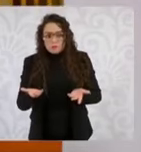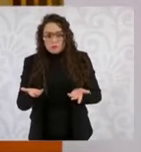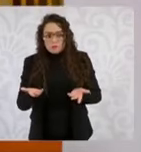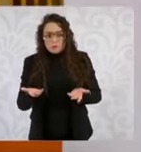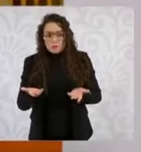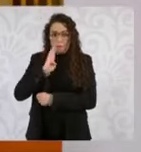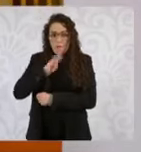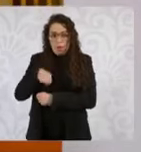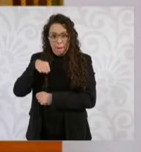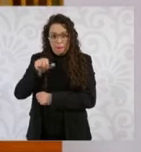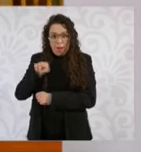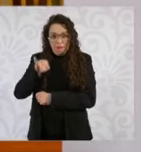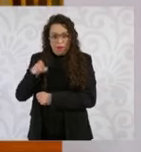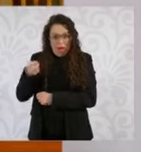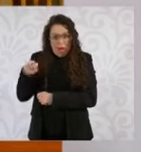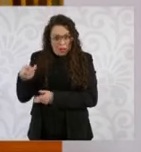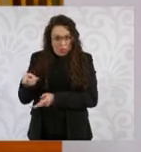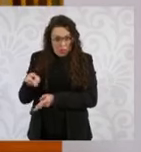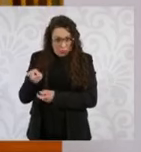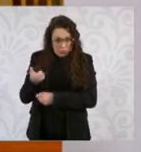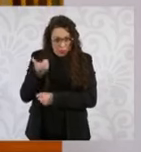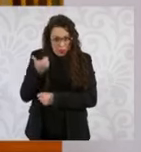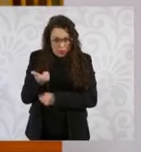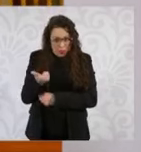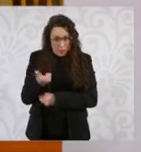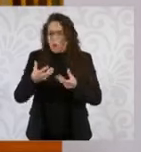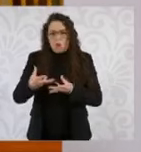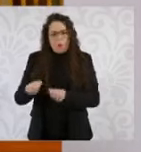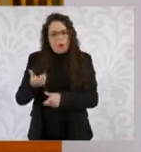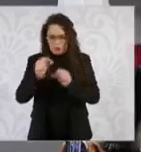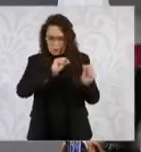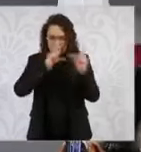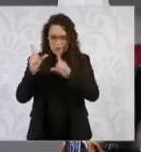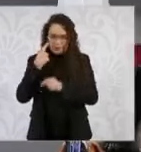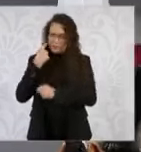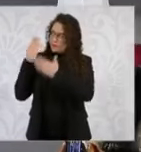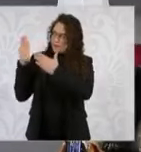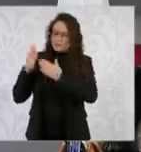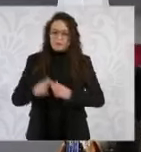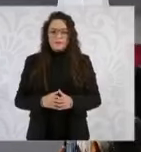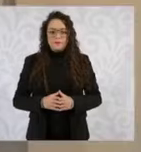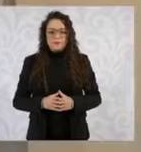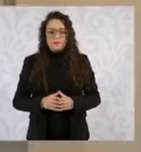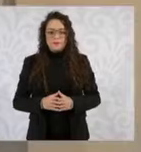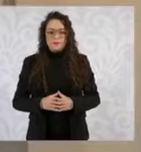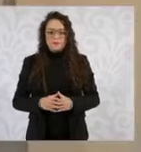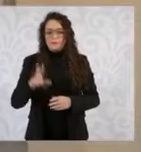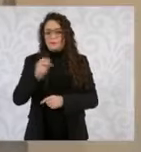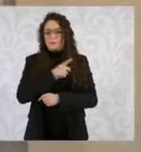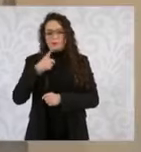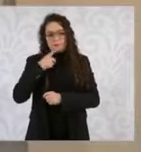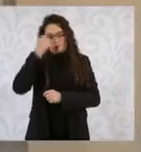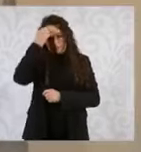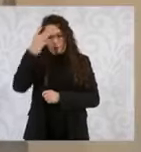procedencia ilícita, ¿cómo es posible que se sigan utilizando libremente? Adelante. No se nos olvide las condecoraciones